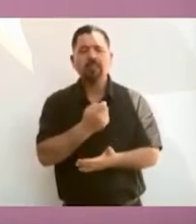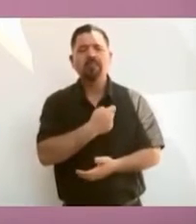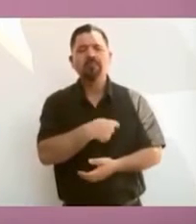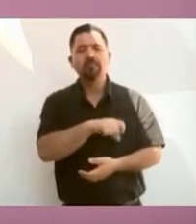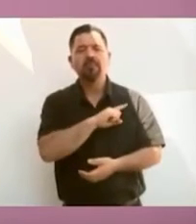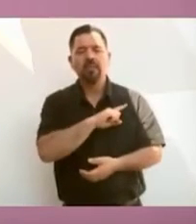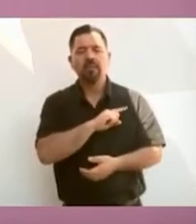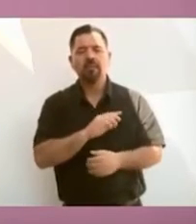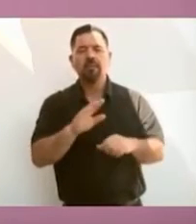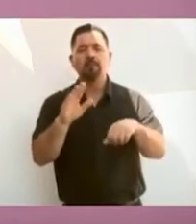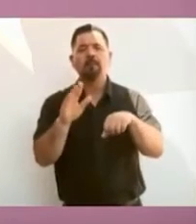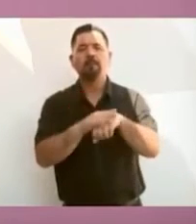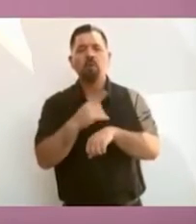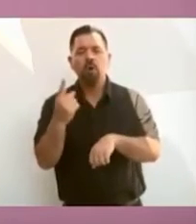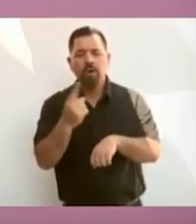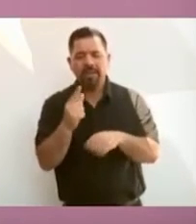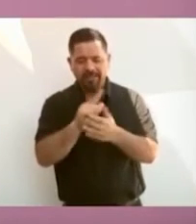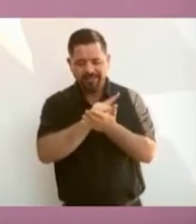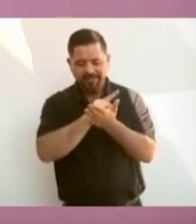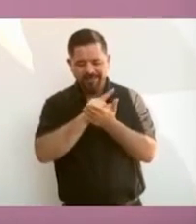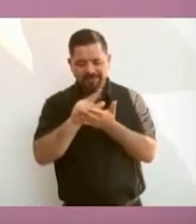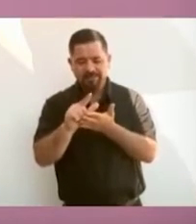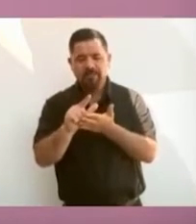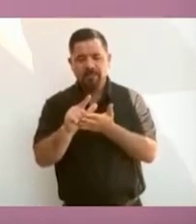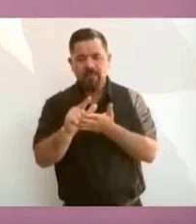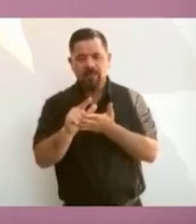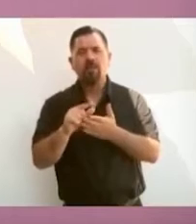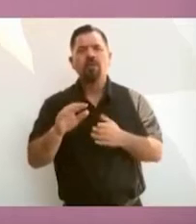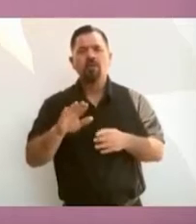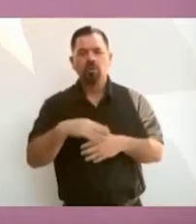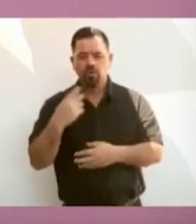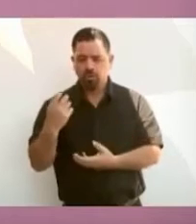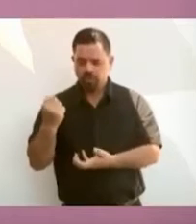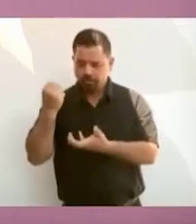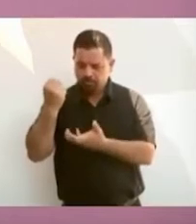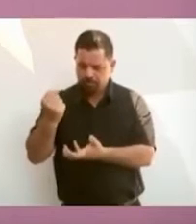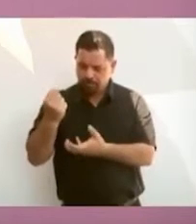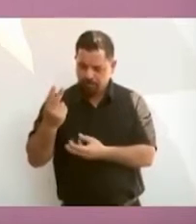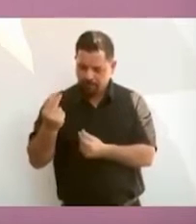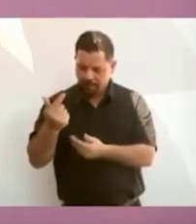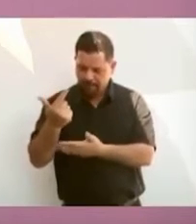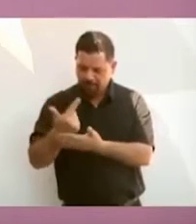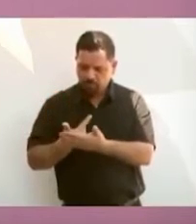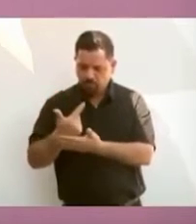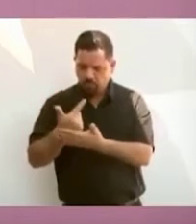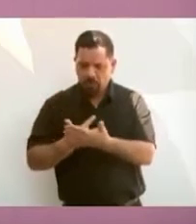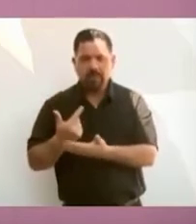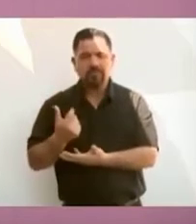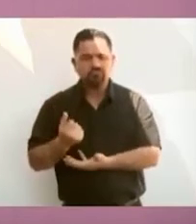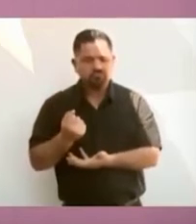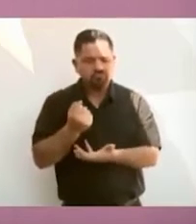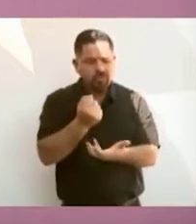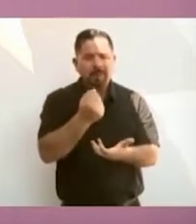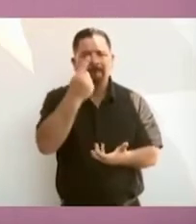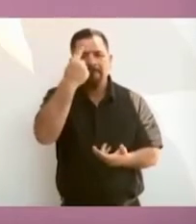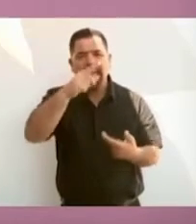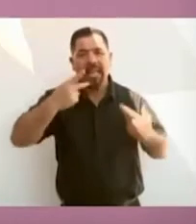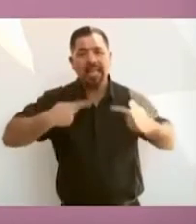estamos destinando presupuesto a atender las necesidades de la gente